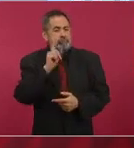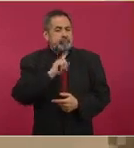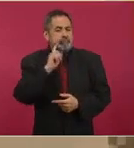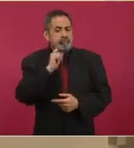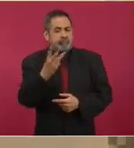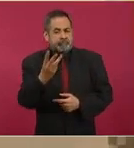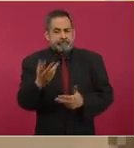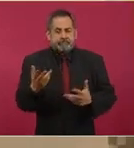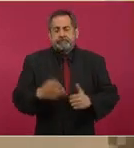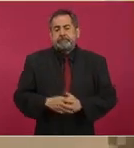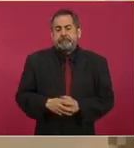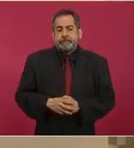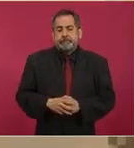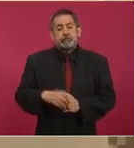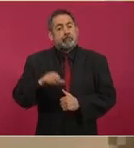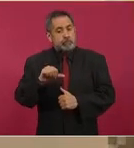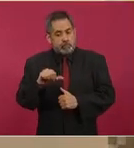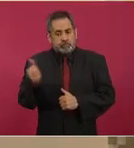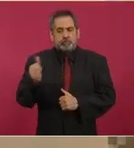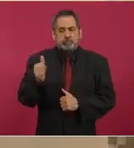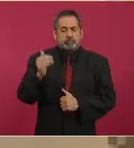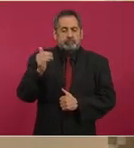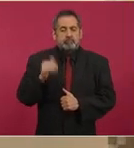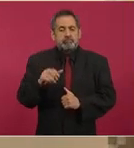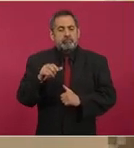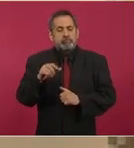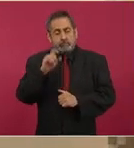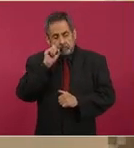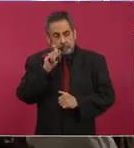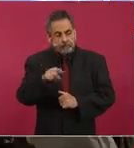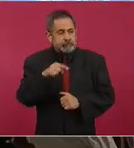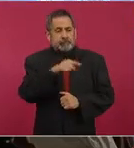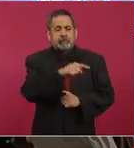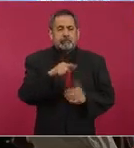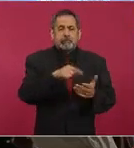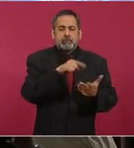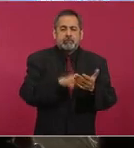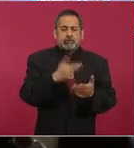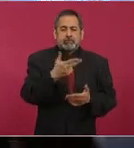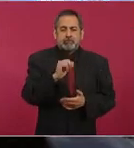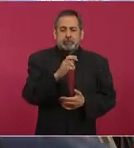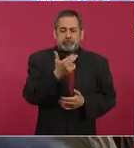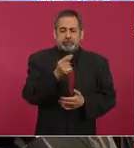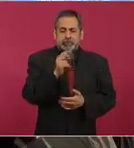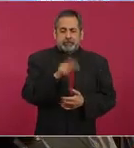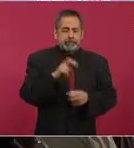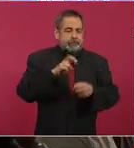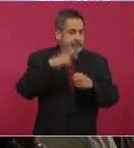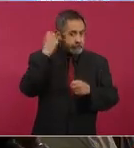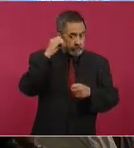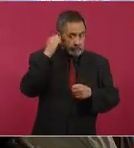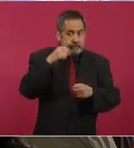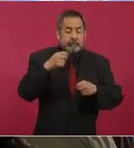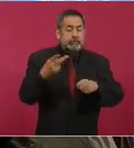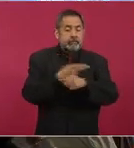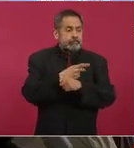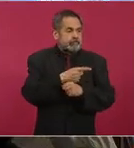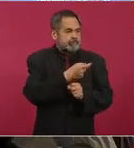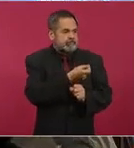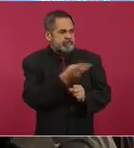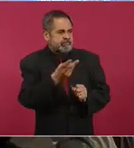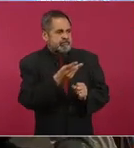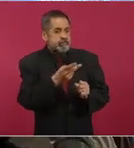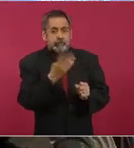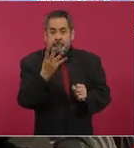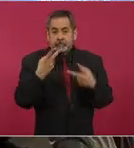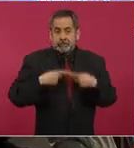Otro caso también de un evento cometido en Juchitán, Oaxaca, fue el multihomicidio de